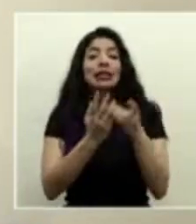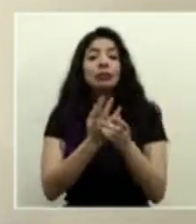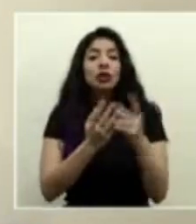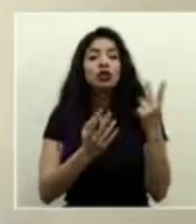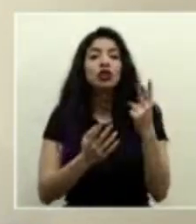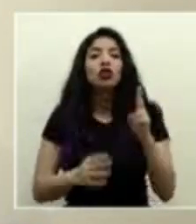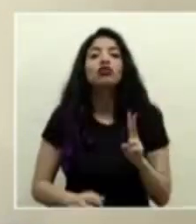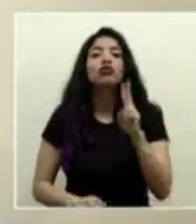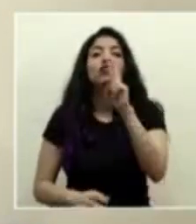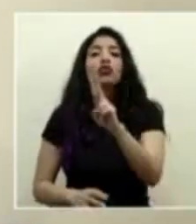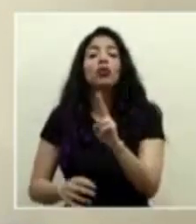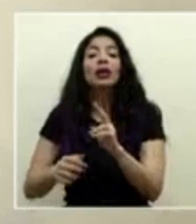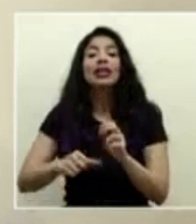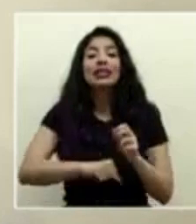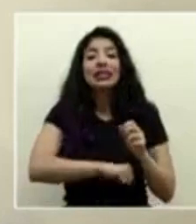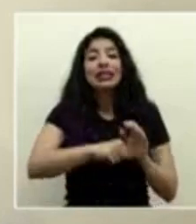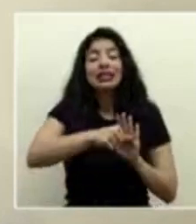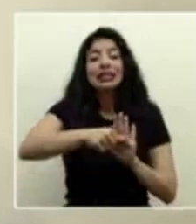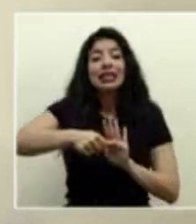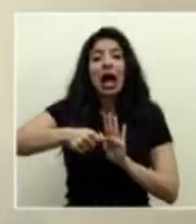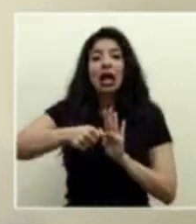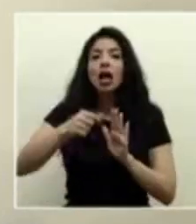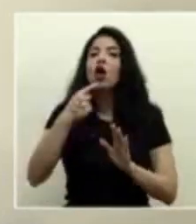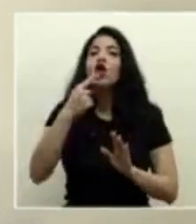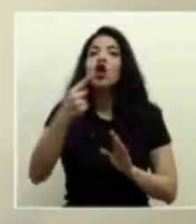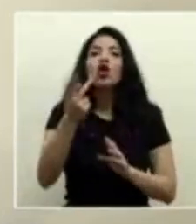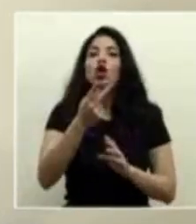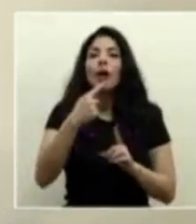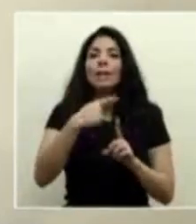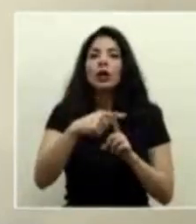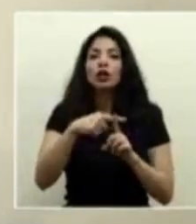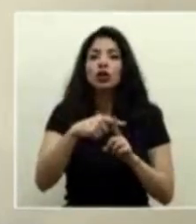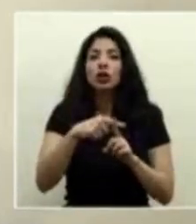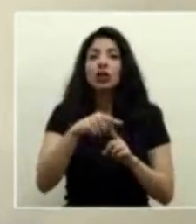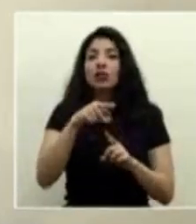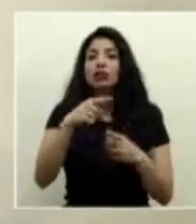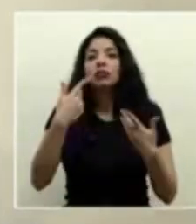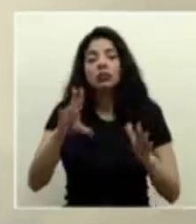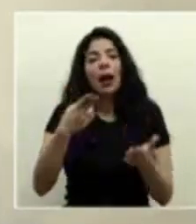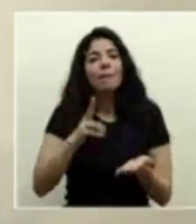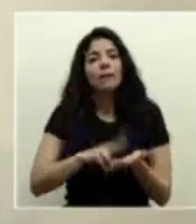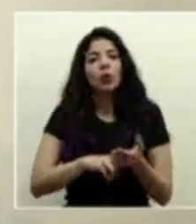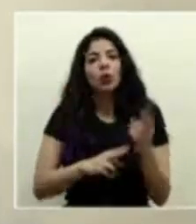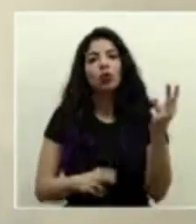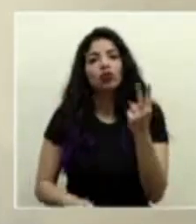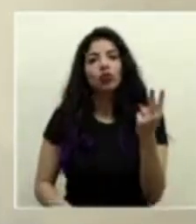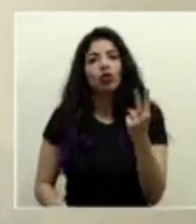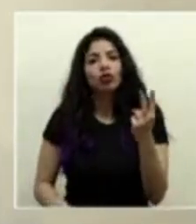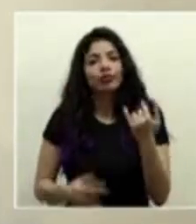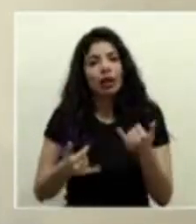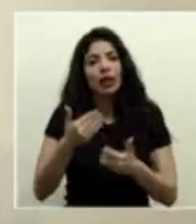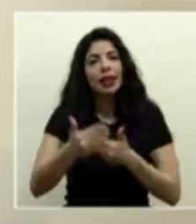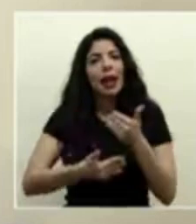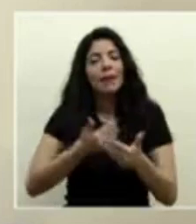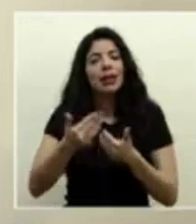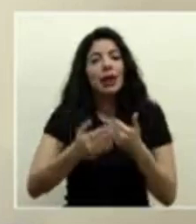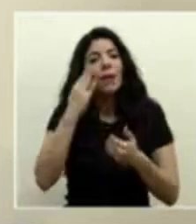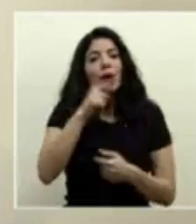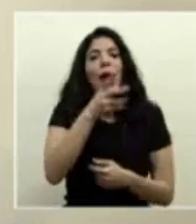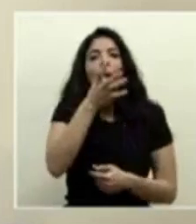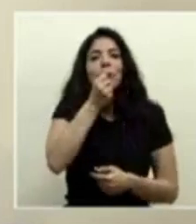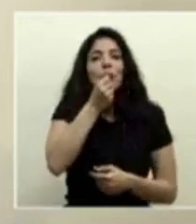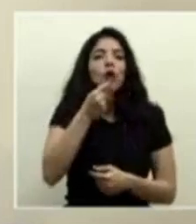asistieron a la cesárea sin decir que estaban positivos, transgrediendo la orden sanitaria y esa multa ya está en trámite su cobro.